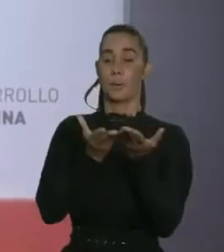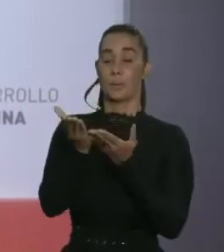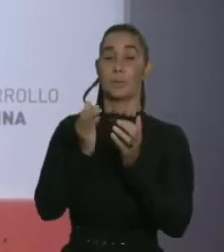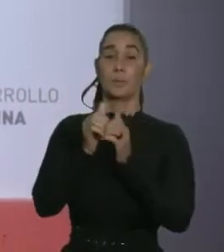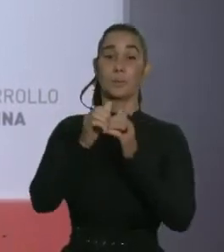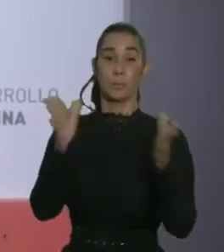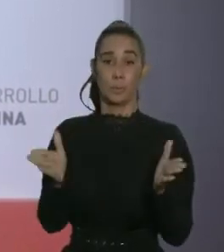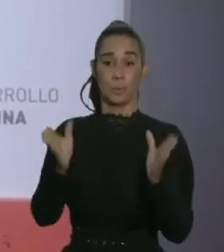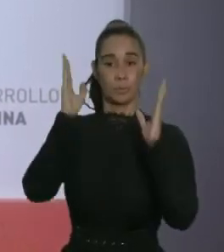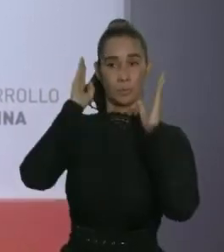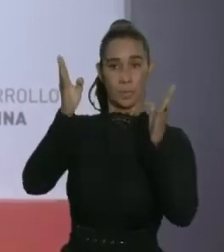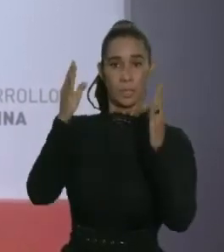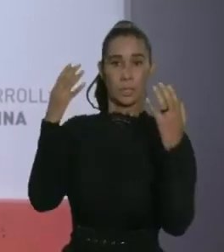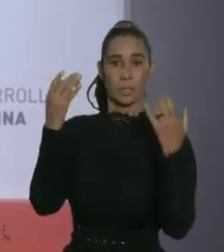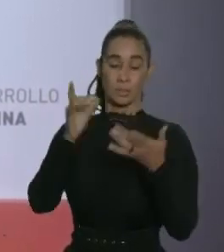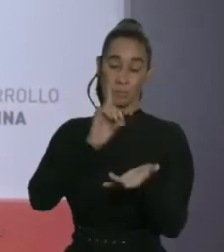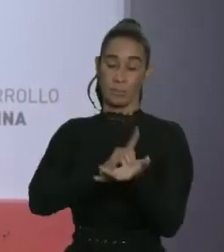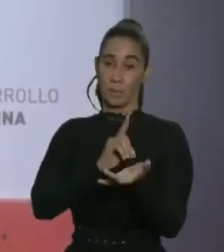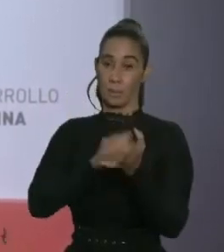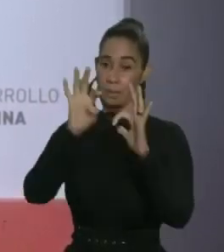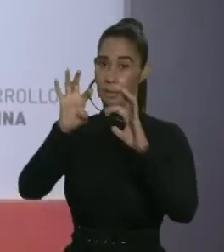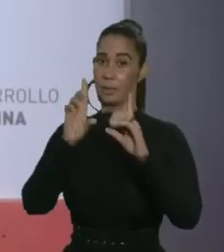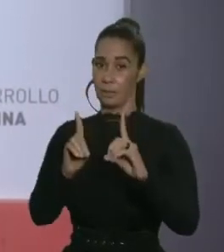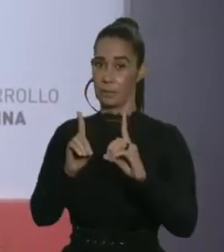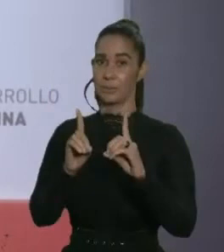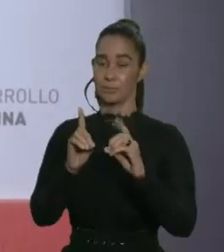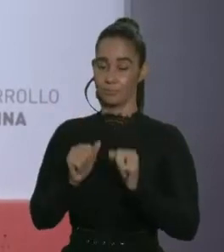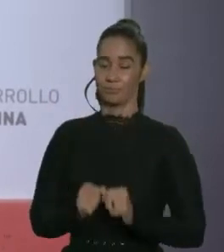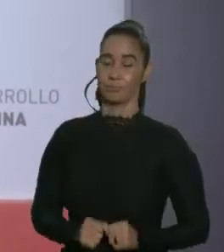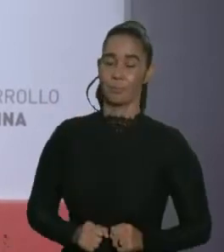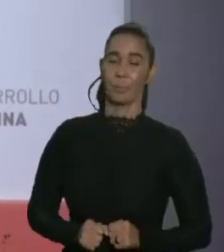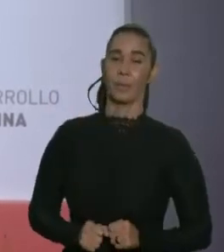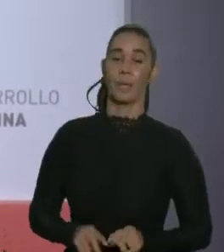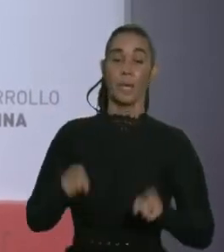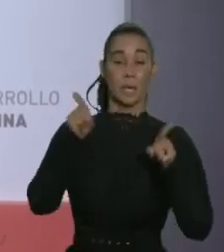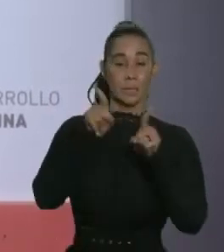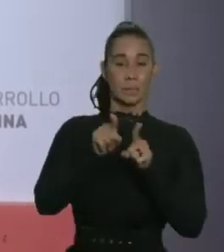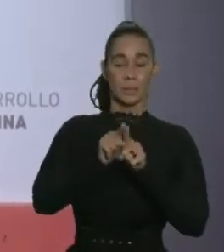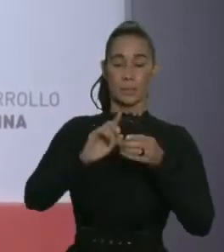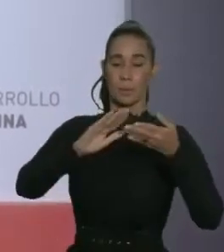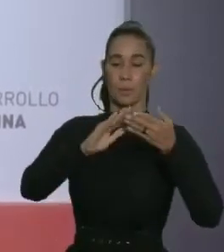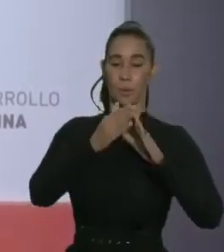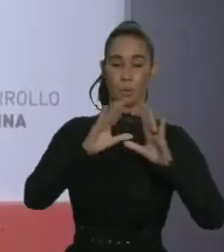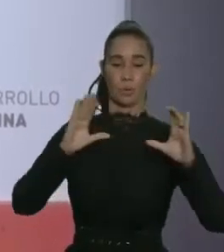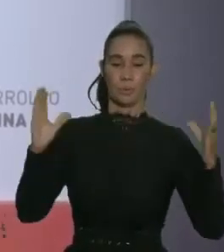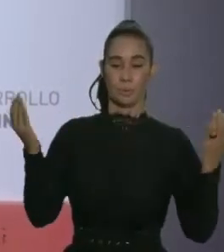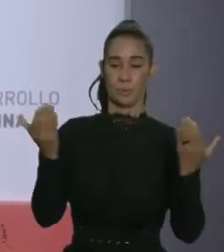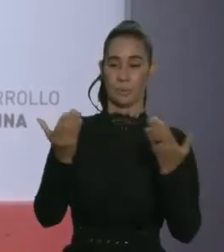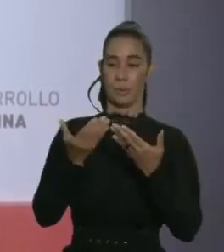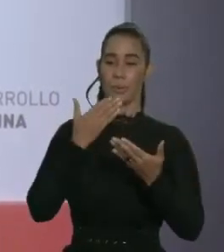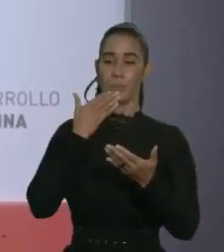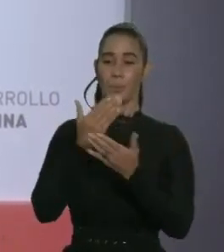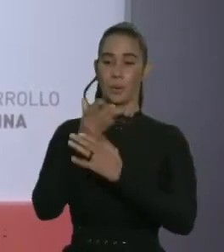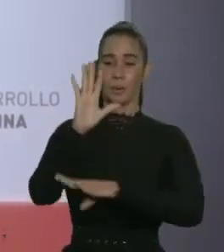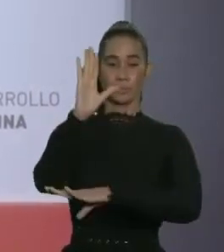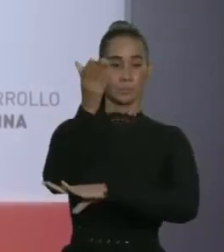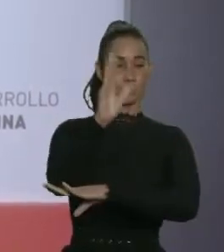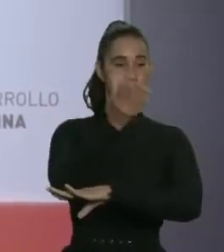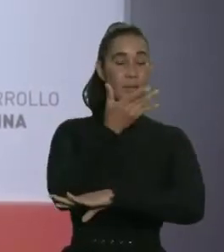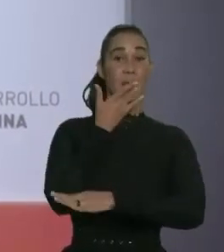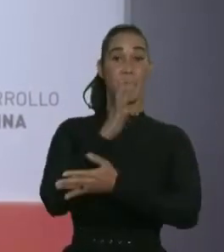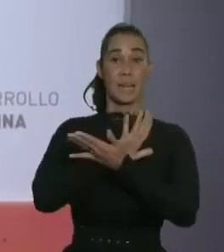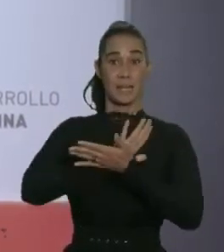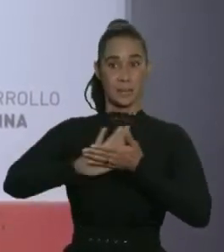públicos como la atención médica y la educación. Asimismo, crear ciudades amigables con el medio ambiente que sean el